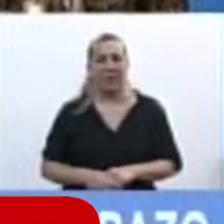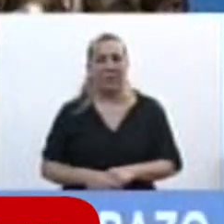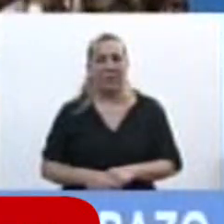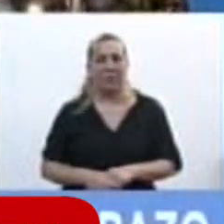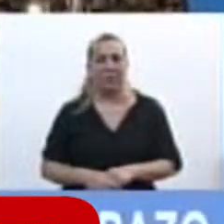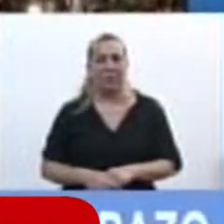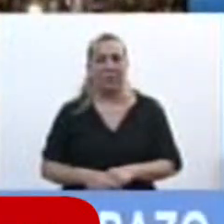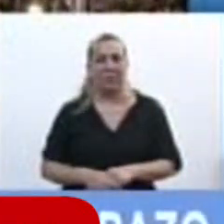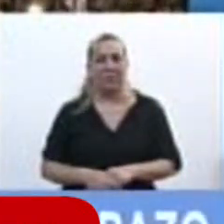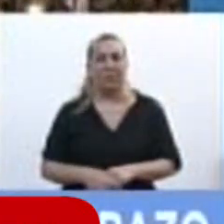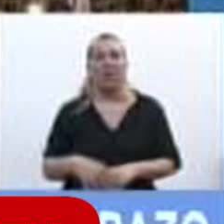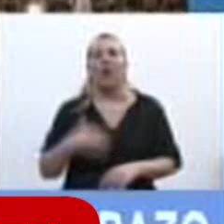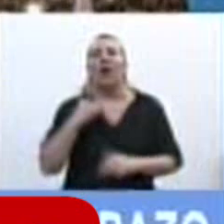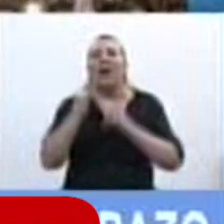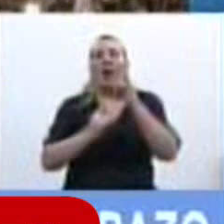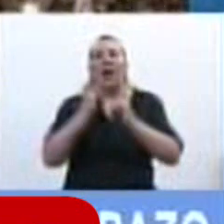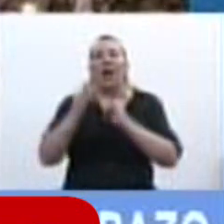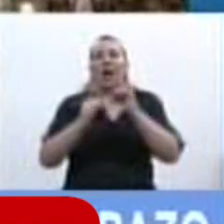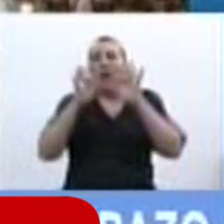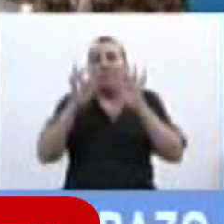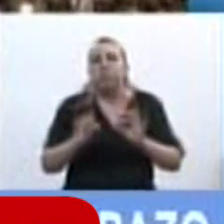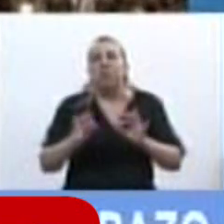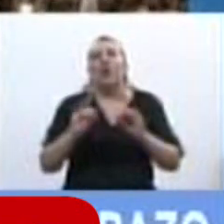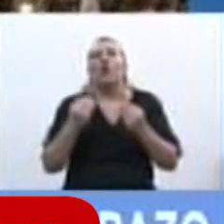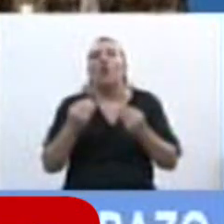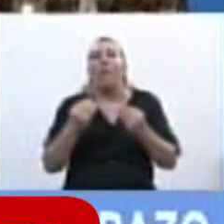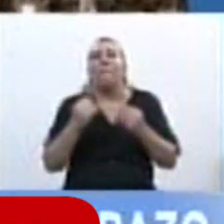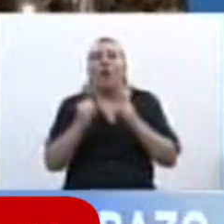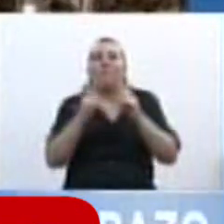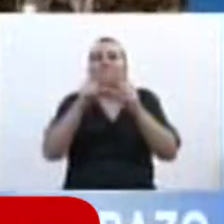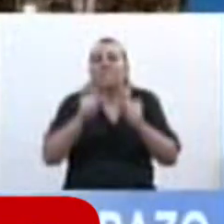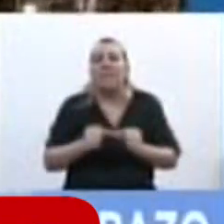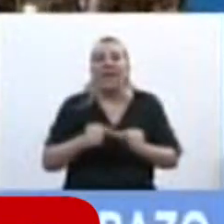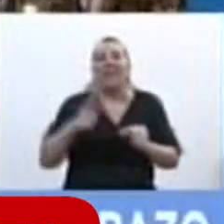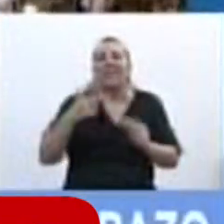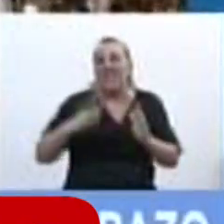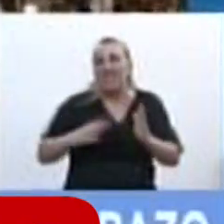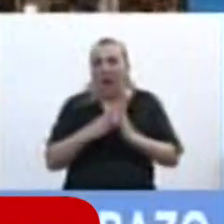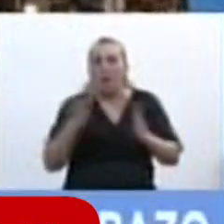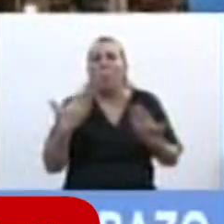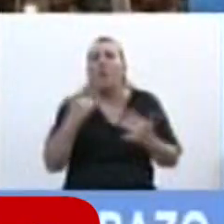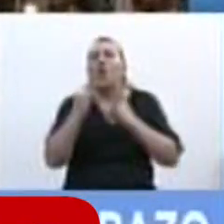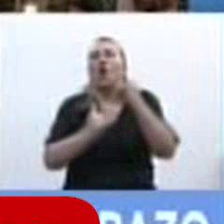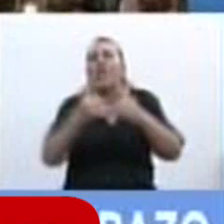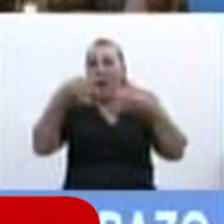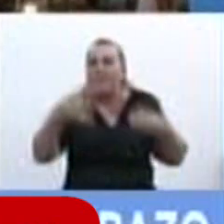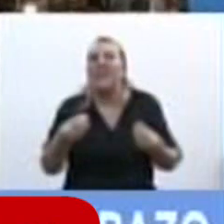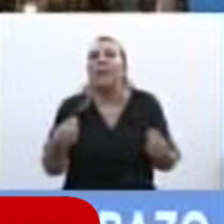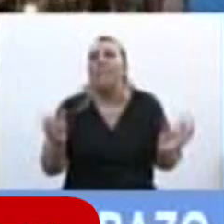en el 2018 en voy a detallar los tres años pero podríamos contar perfectamente qué es que sucedió